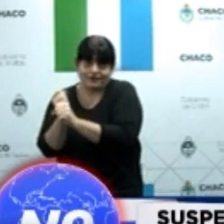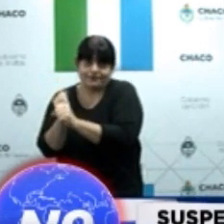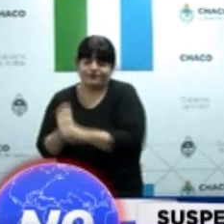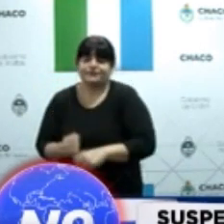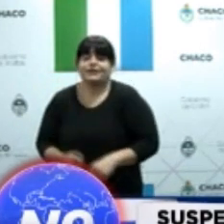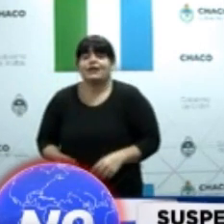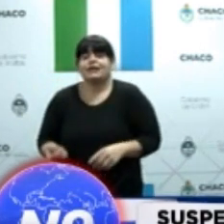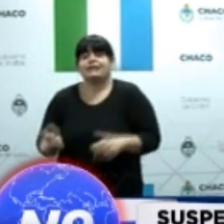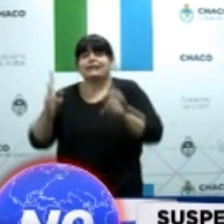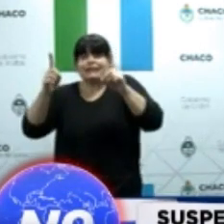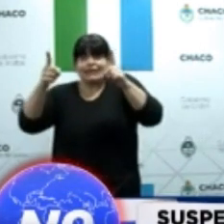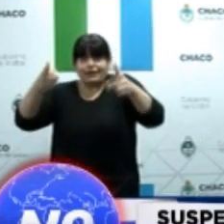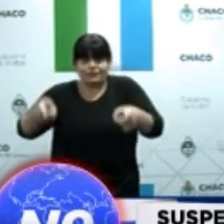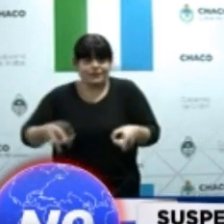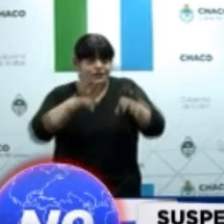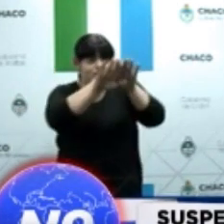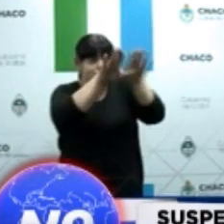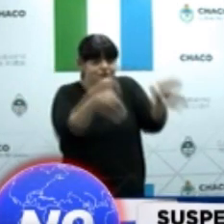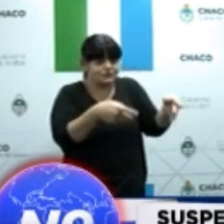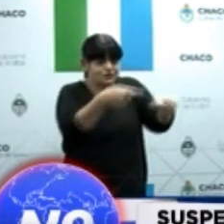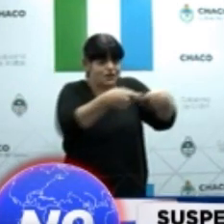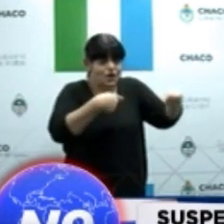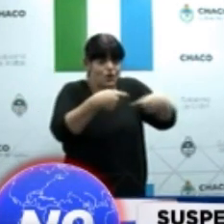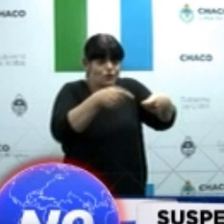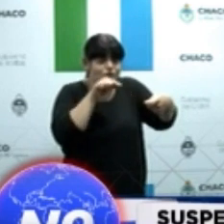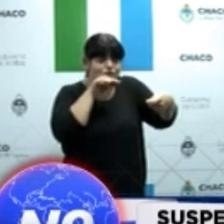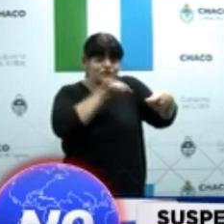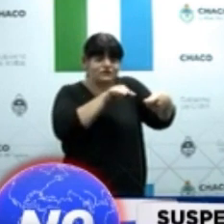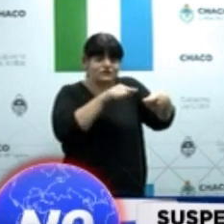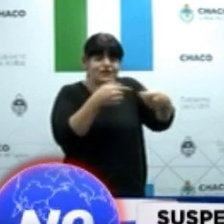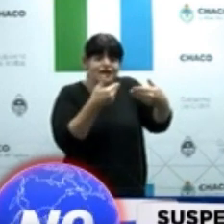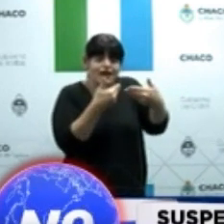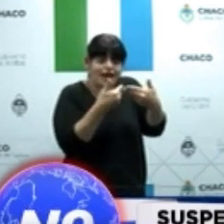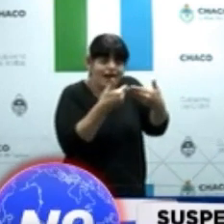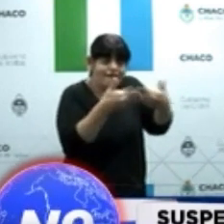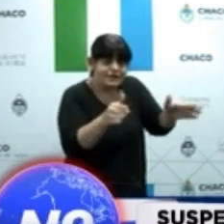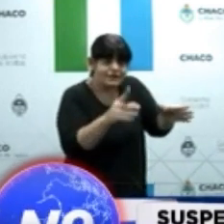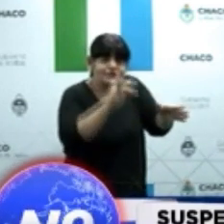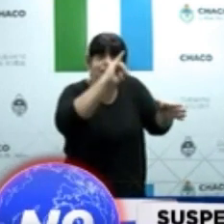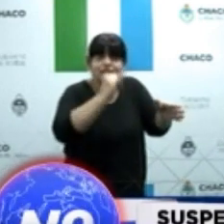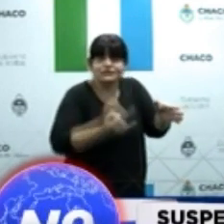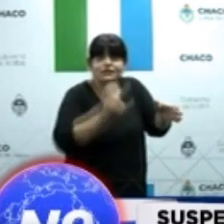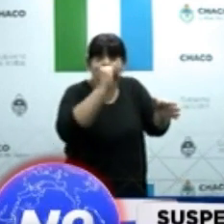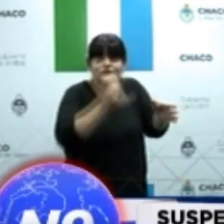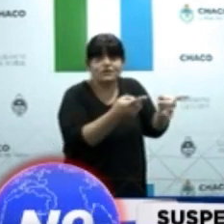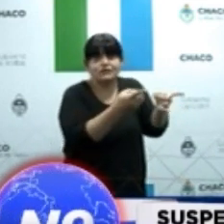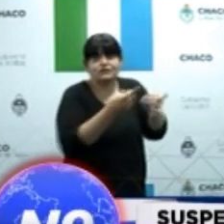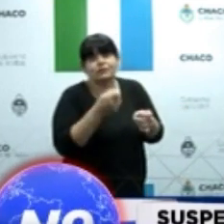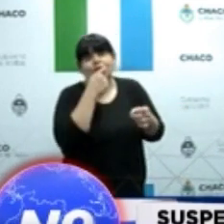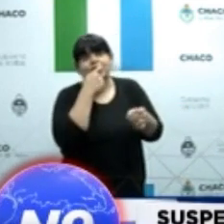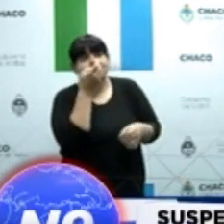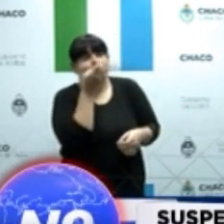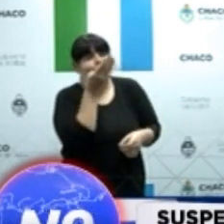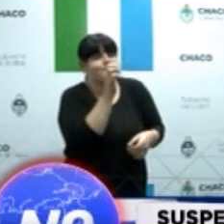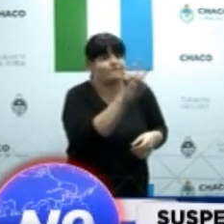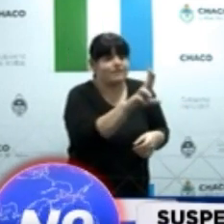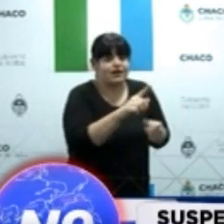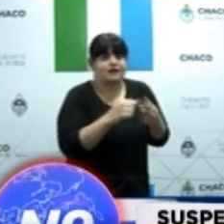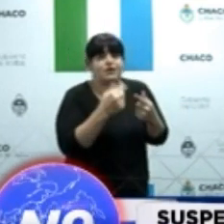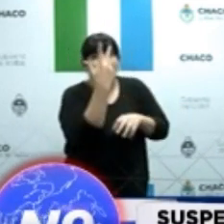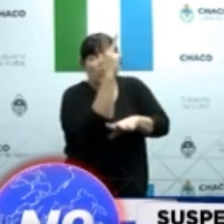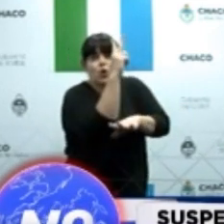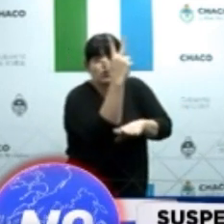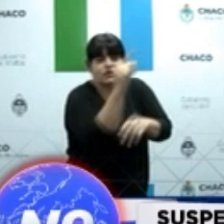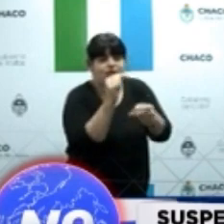casos de restaurantes, bares, hoteles, tenemos gimnasios, tenemos escuelas de danza, tenemos enorme cantidad de